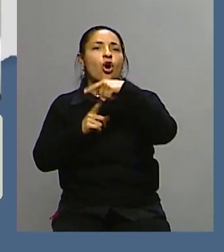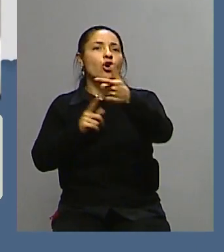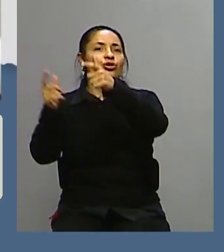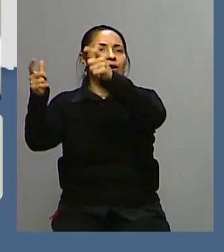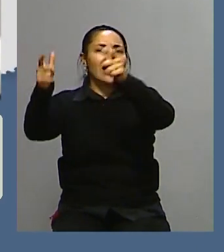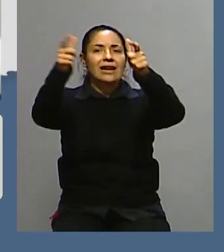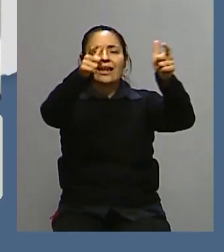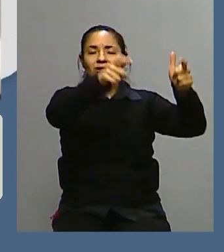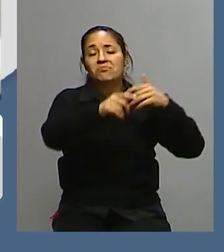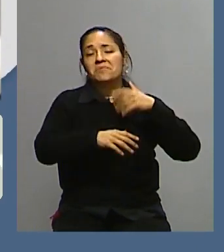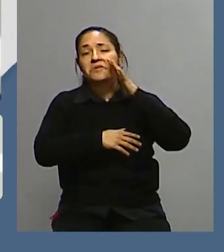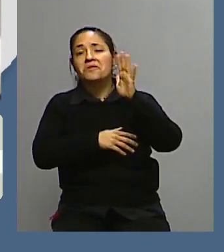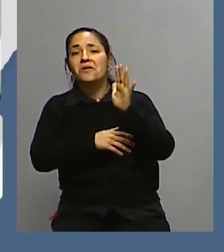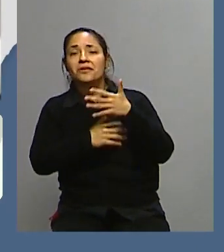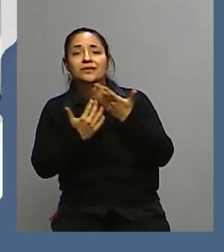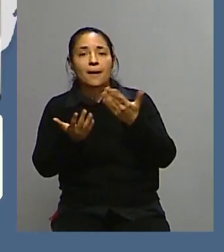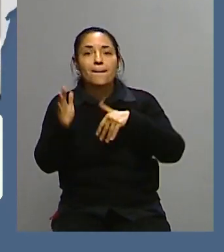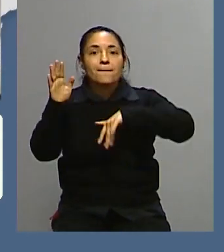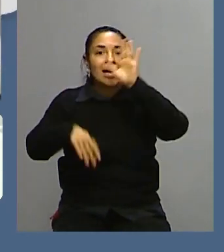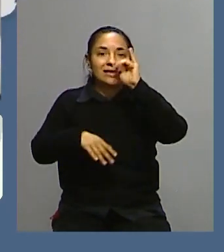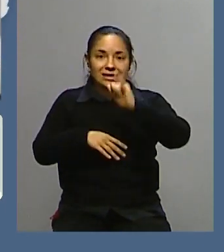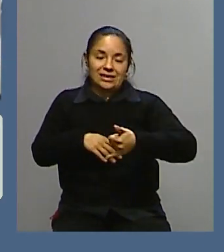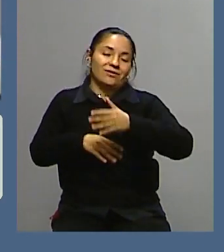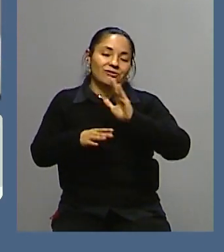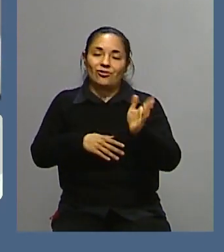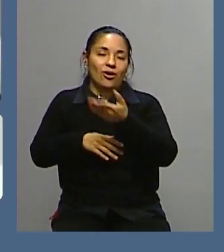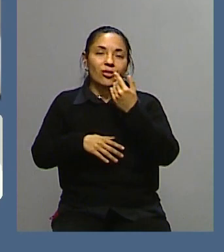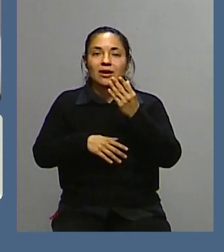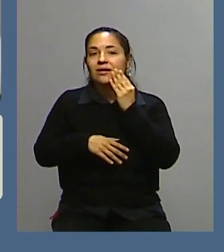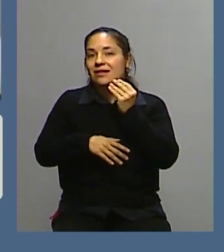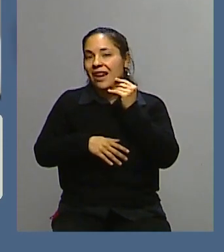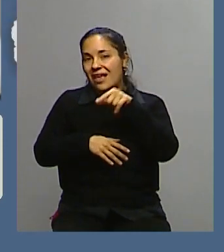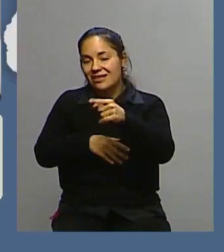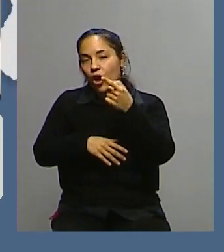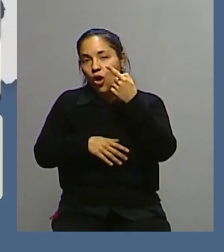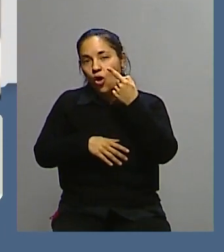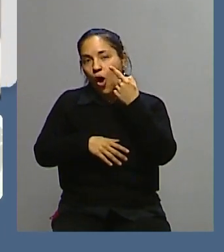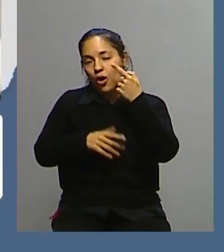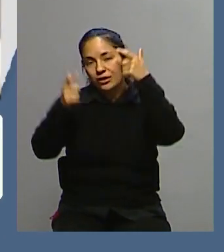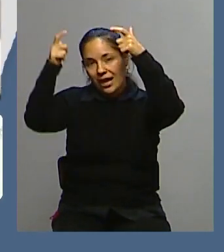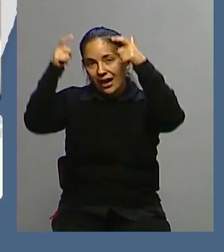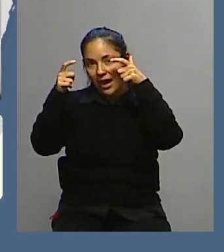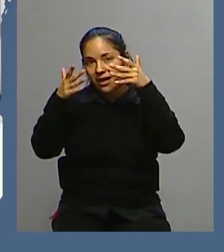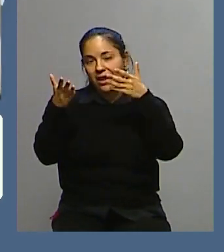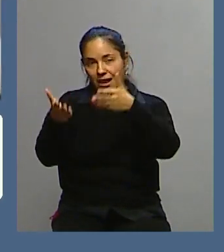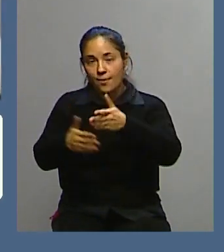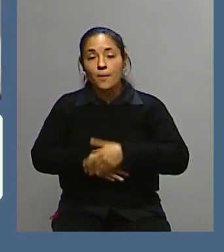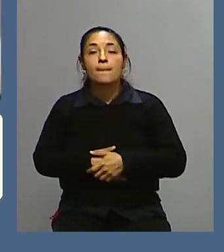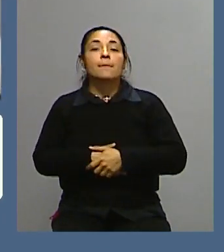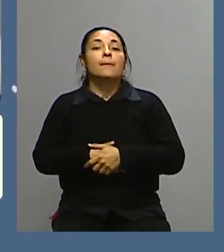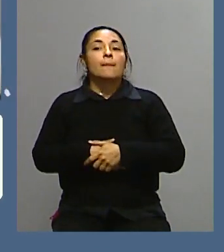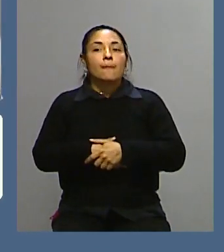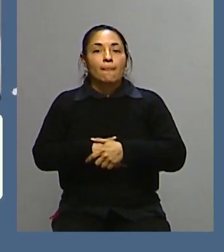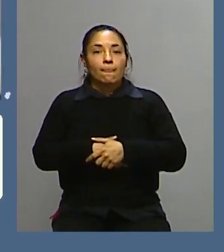uno no conoce tanto como sí conoce todo el mundo, la importancia de esta monarquía del Reino Unido. La